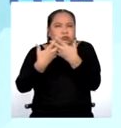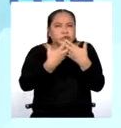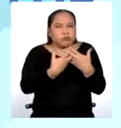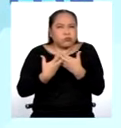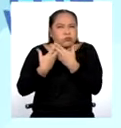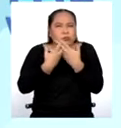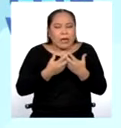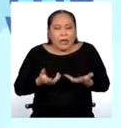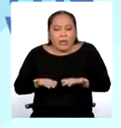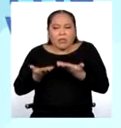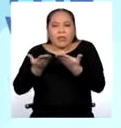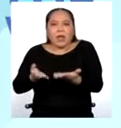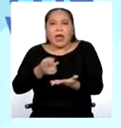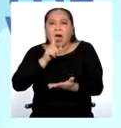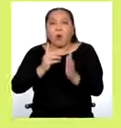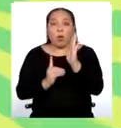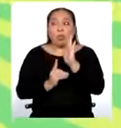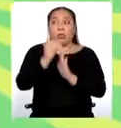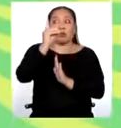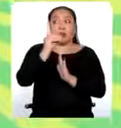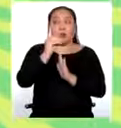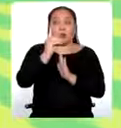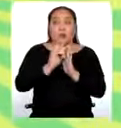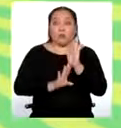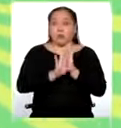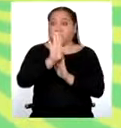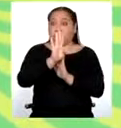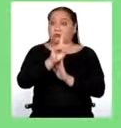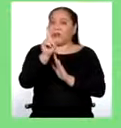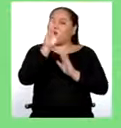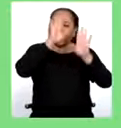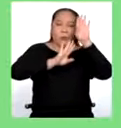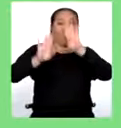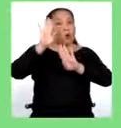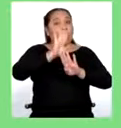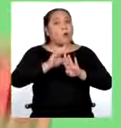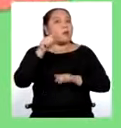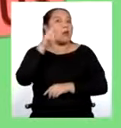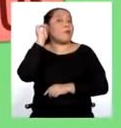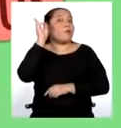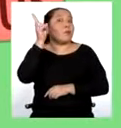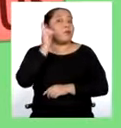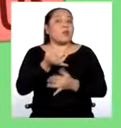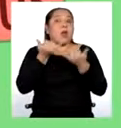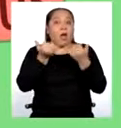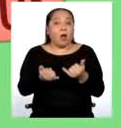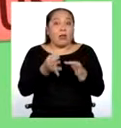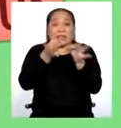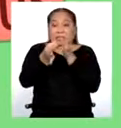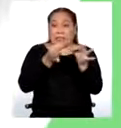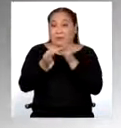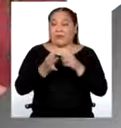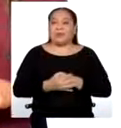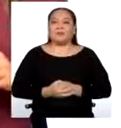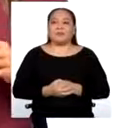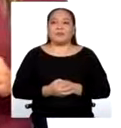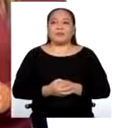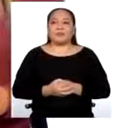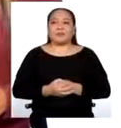abastecimiento del agua y el desarrollo? No te preocupes, Hugo, que nuestra profe ahora mismo nos lo explica.